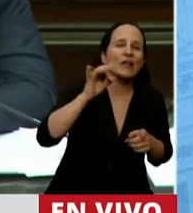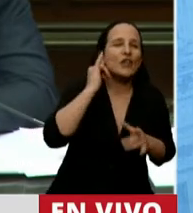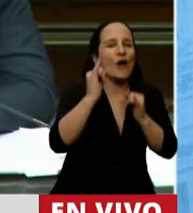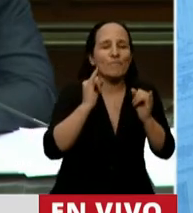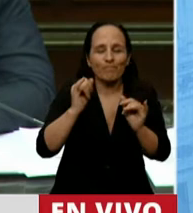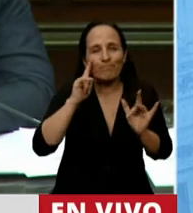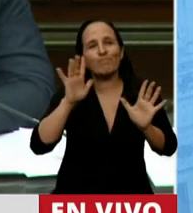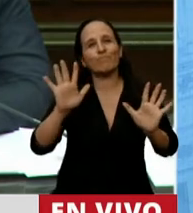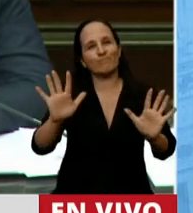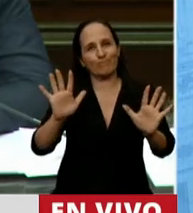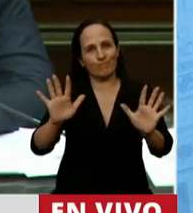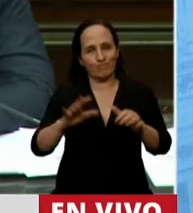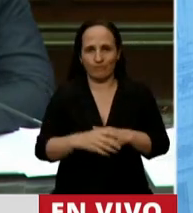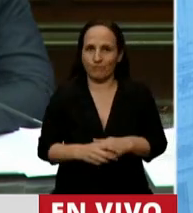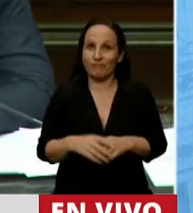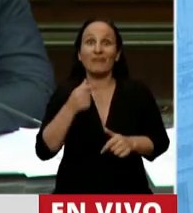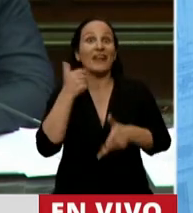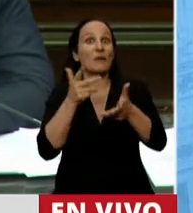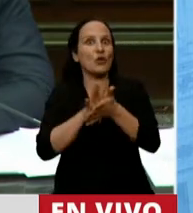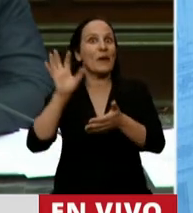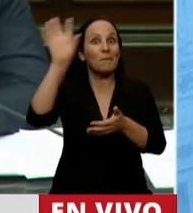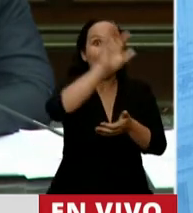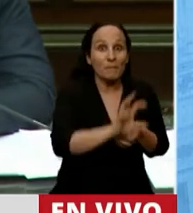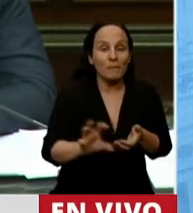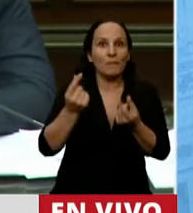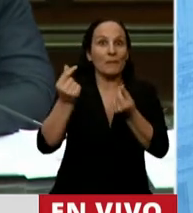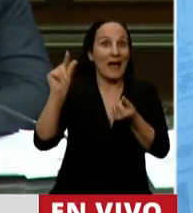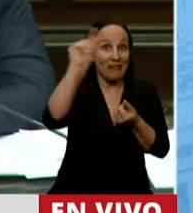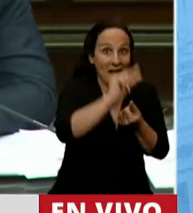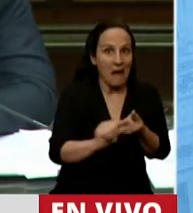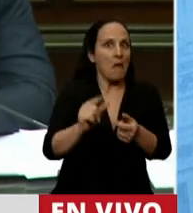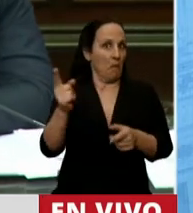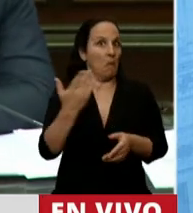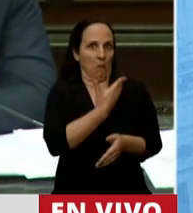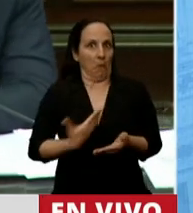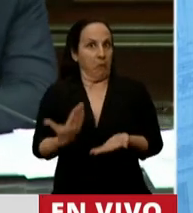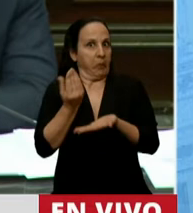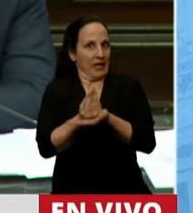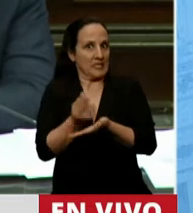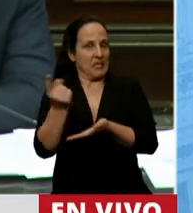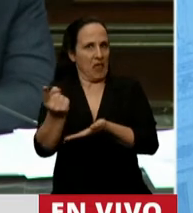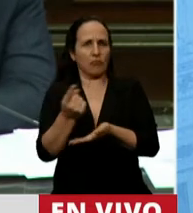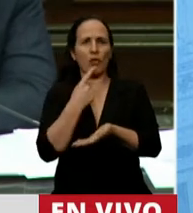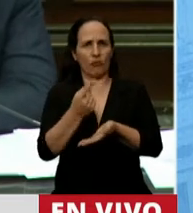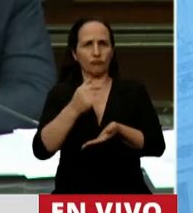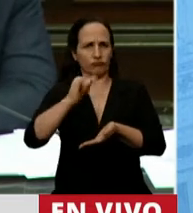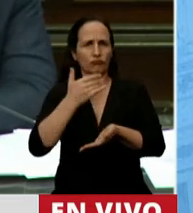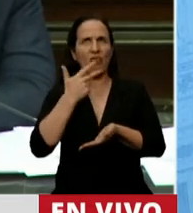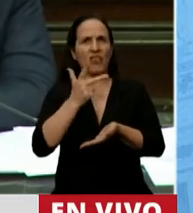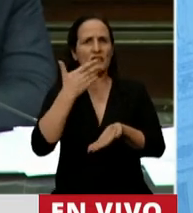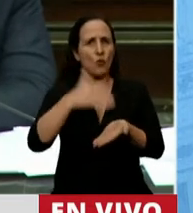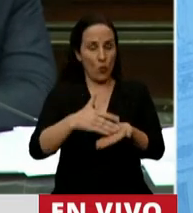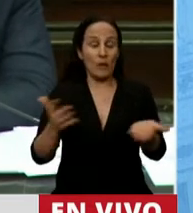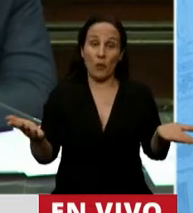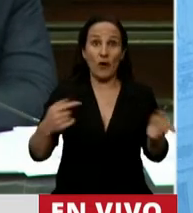Quería hablar sobre la coparticipación. Y siendo que el presidente tiene palabra, me permito citarlo, cuando en